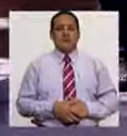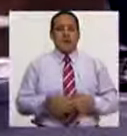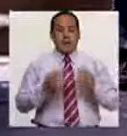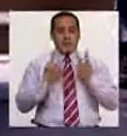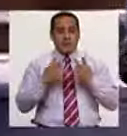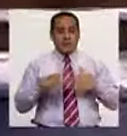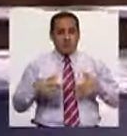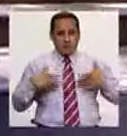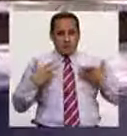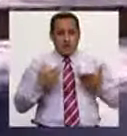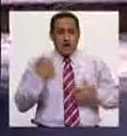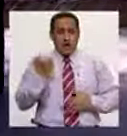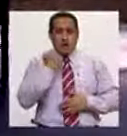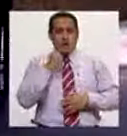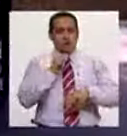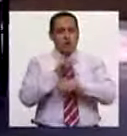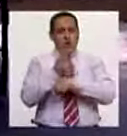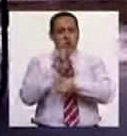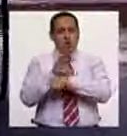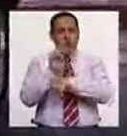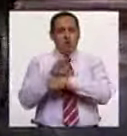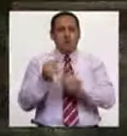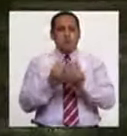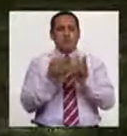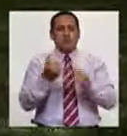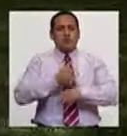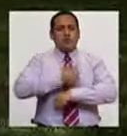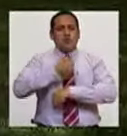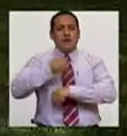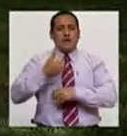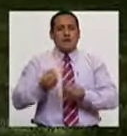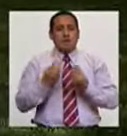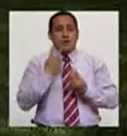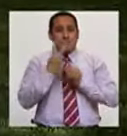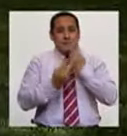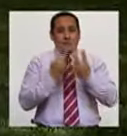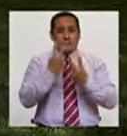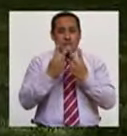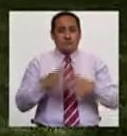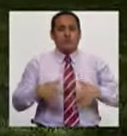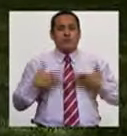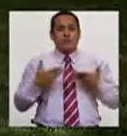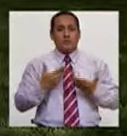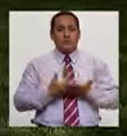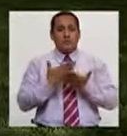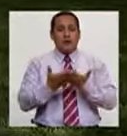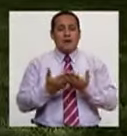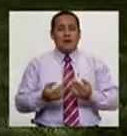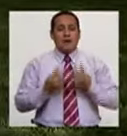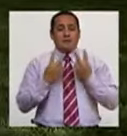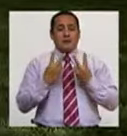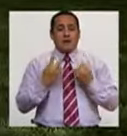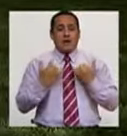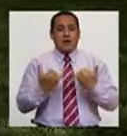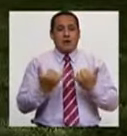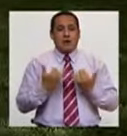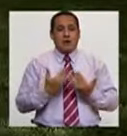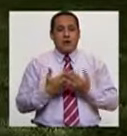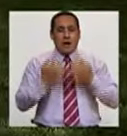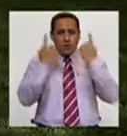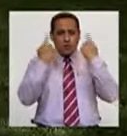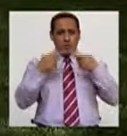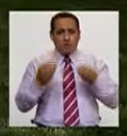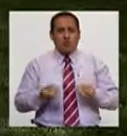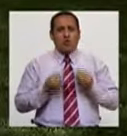Vamos a lograr sensibilizar un poco a las autoridades, porque con estas visitas vamos a poner los puntos